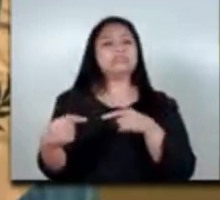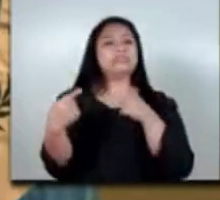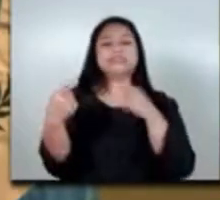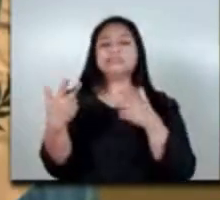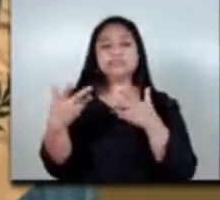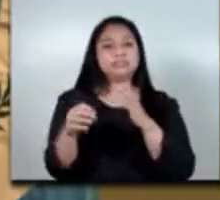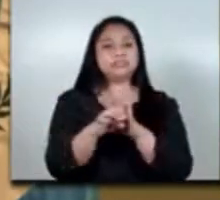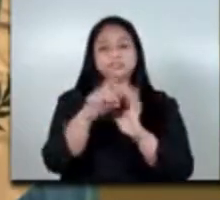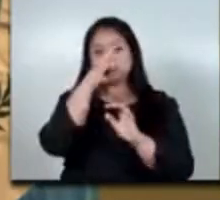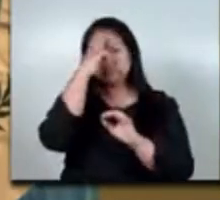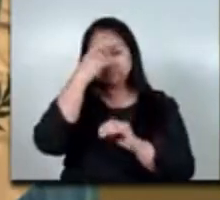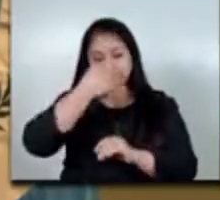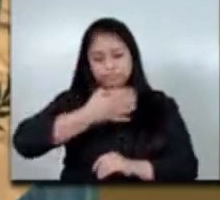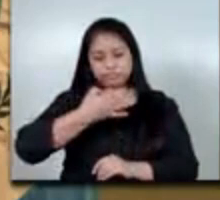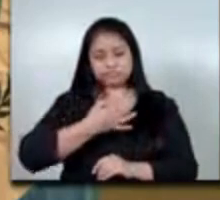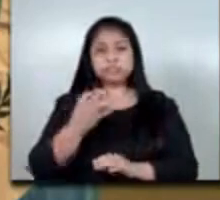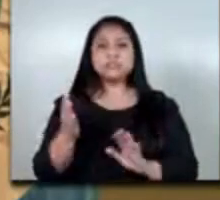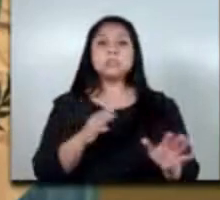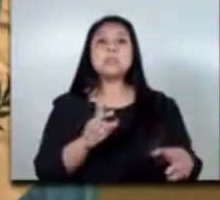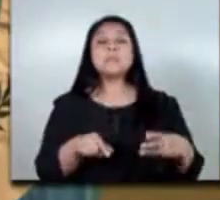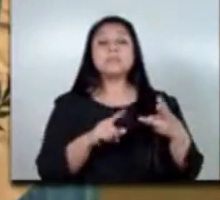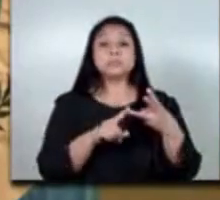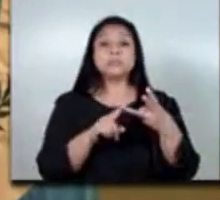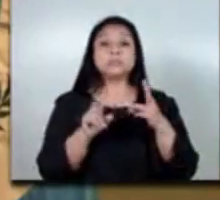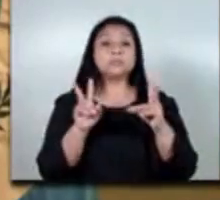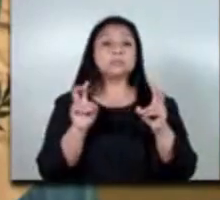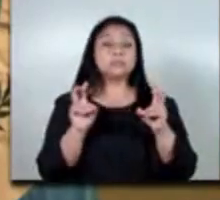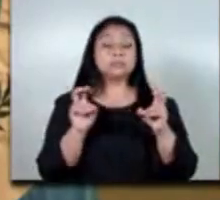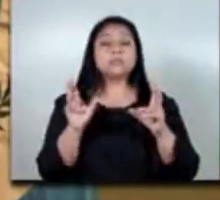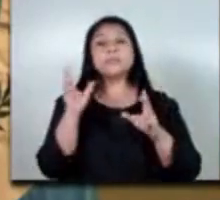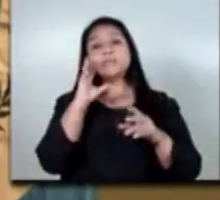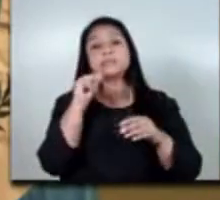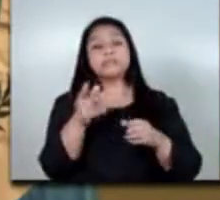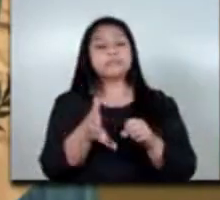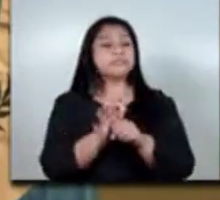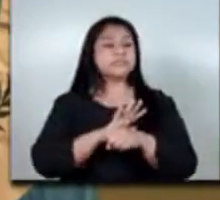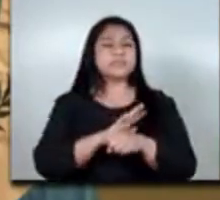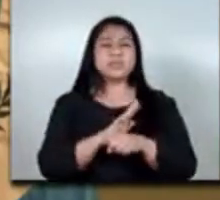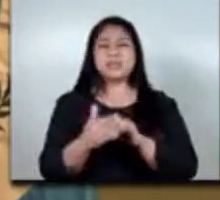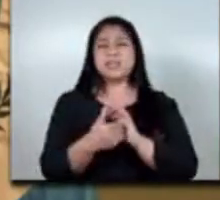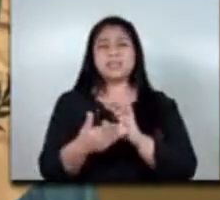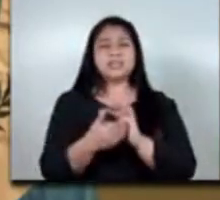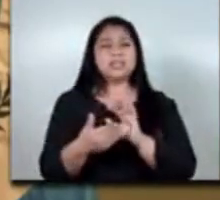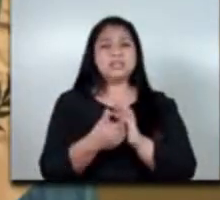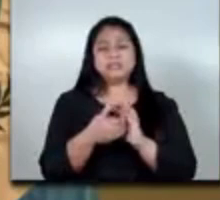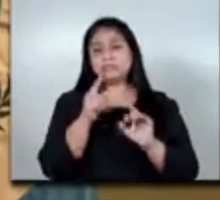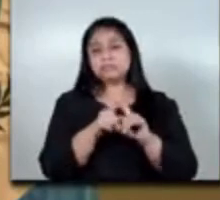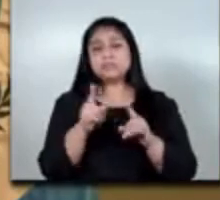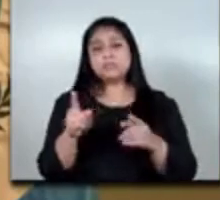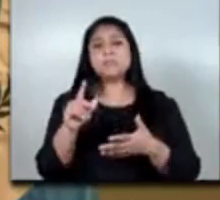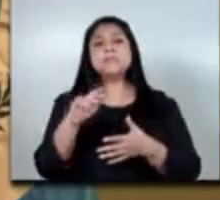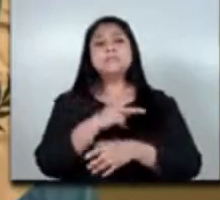en tercer lugar porque la pandemia ha provocado la mayor crisis económica de la historia de américa latina